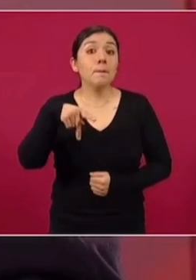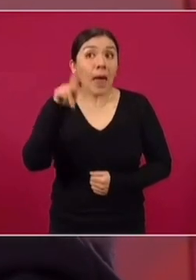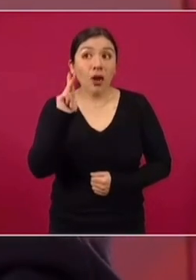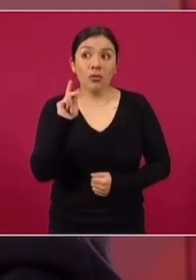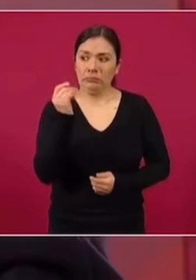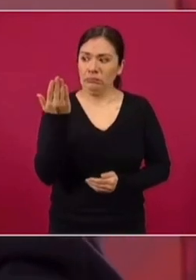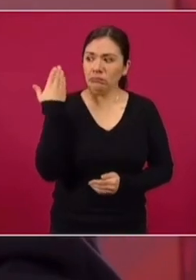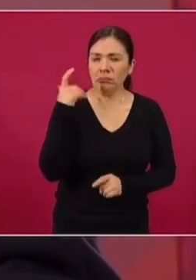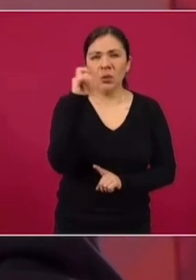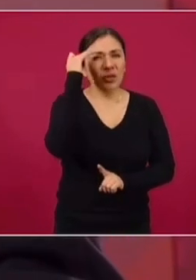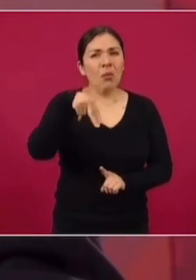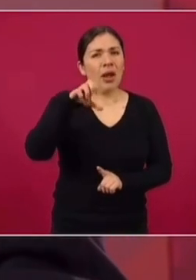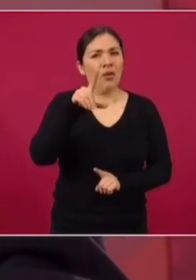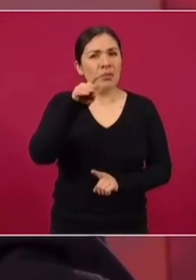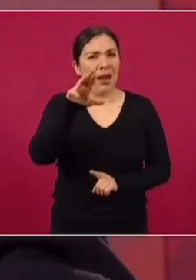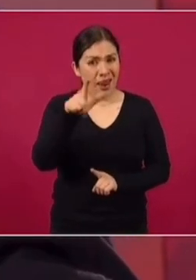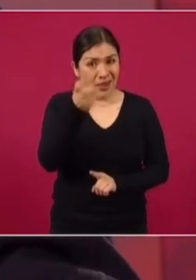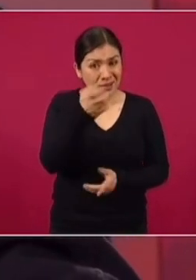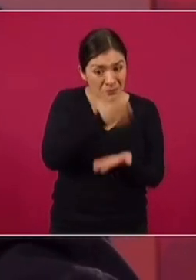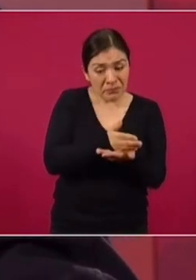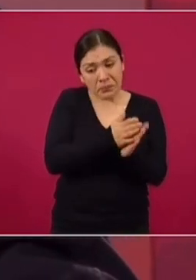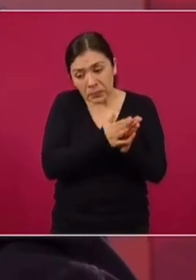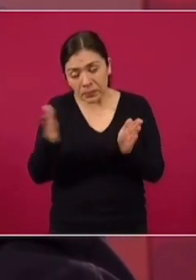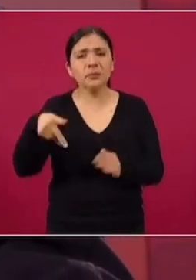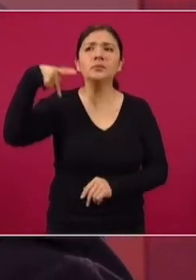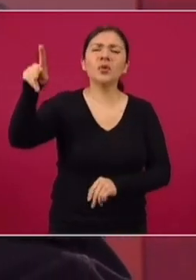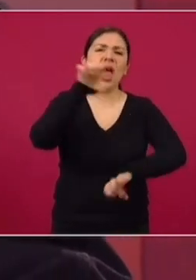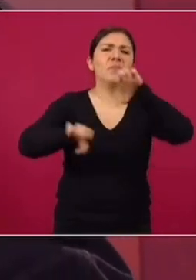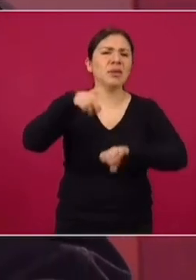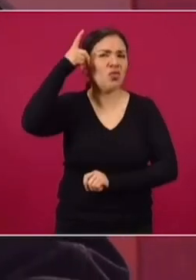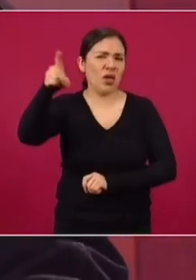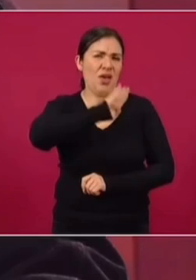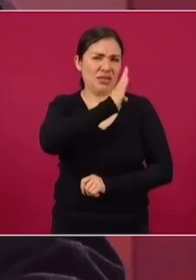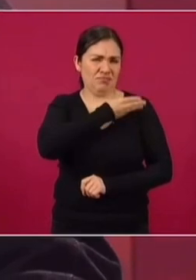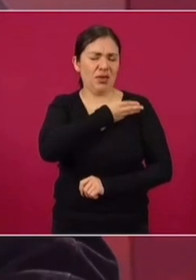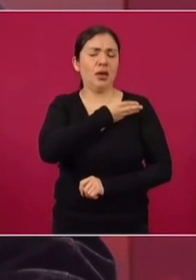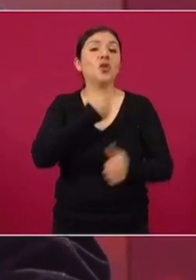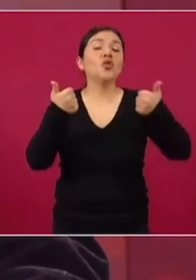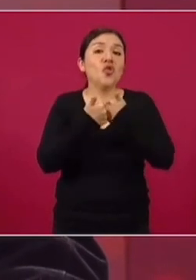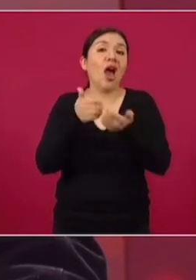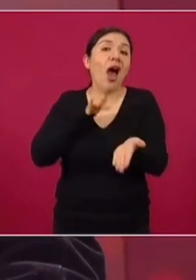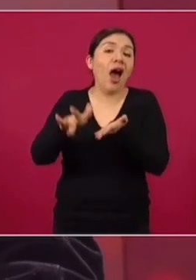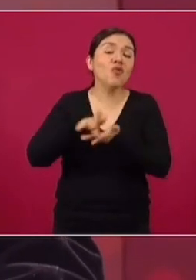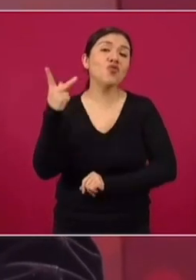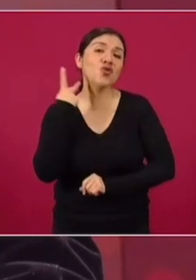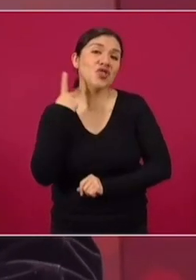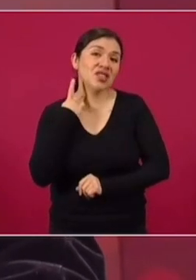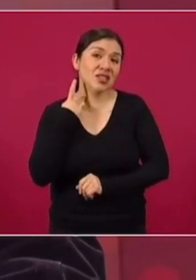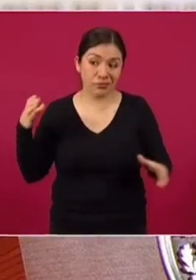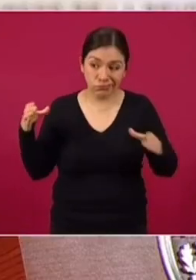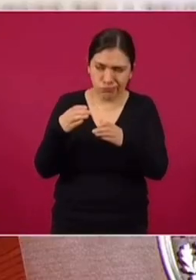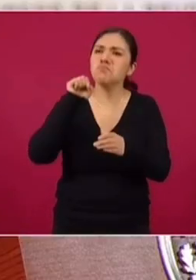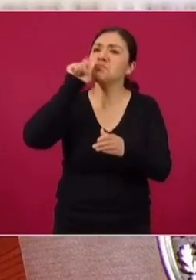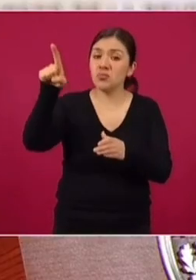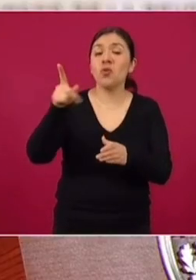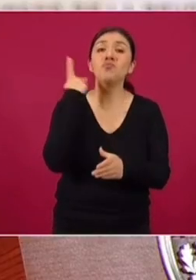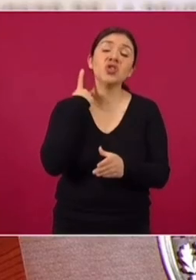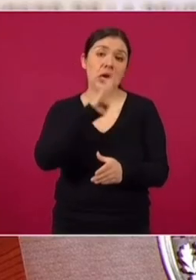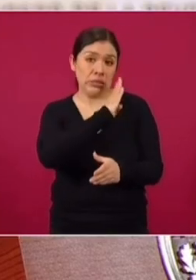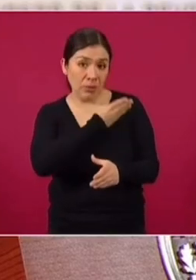últimos tiempos, durante el periodo neoliberal, empresas españolas apoyadas por el poder político, tanto de España